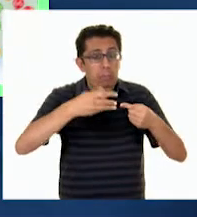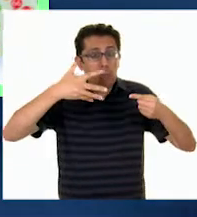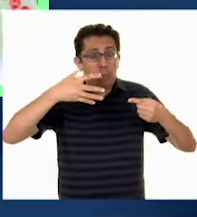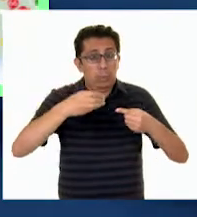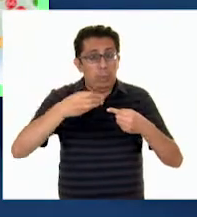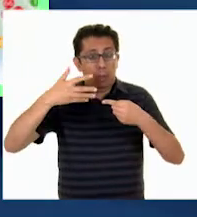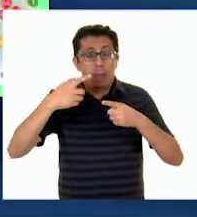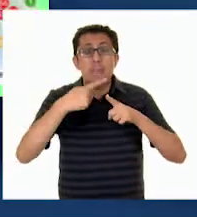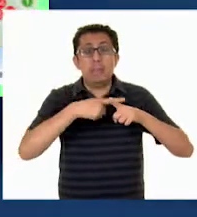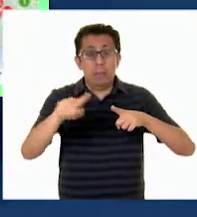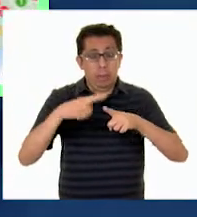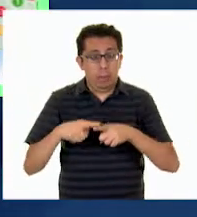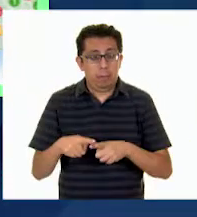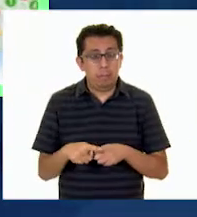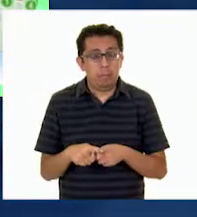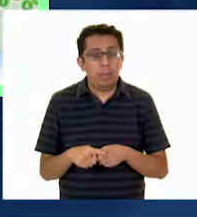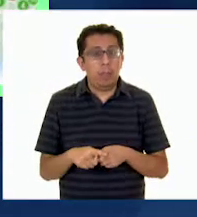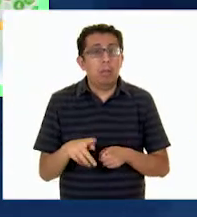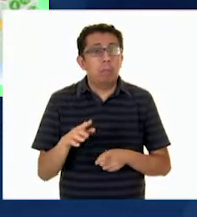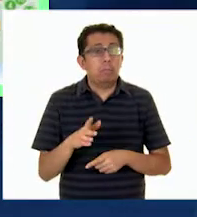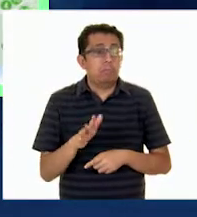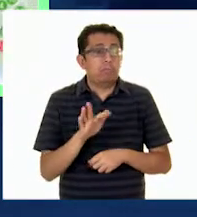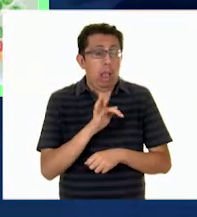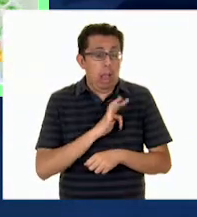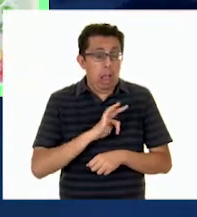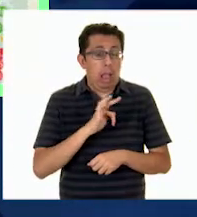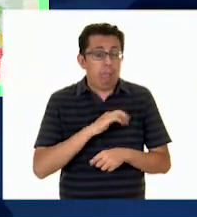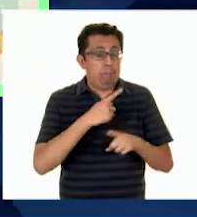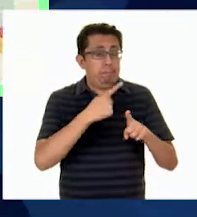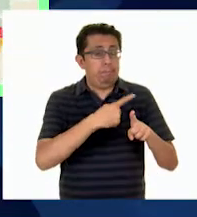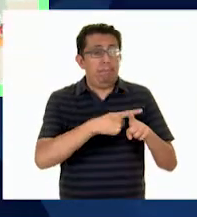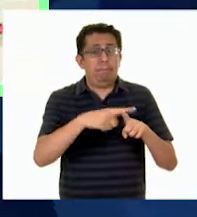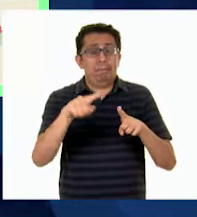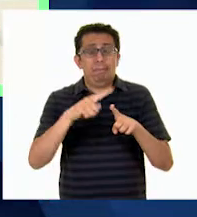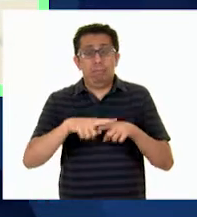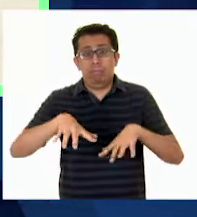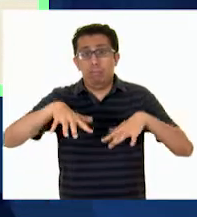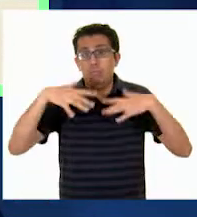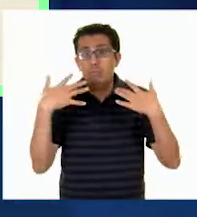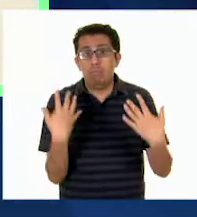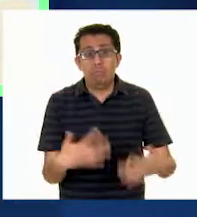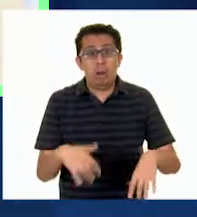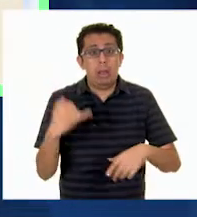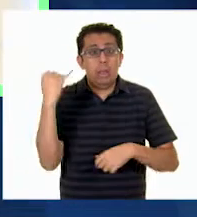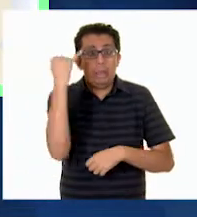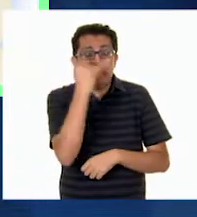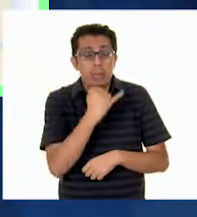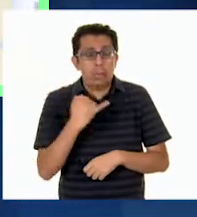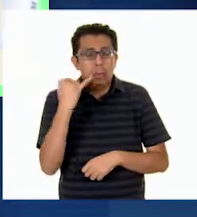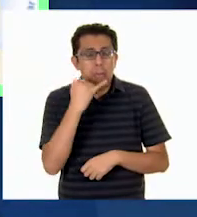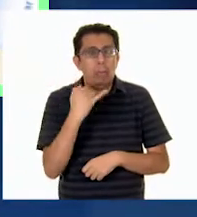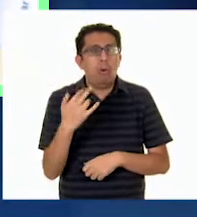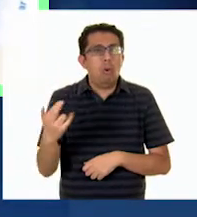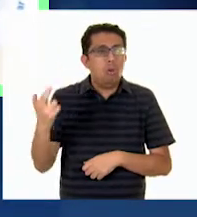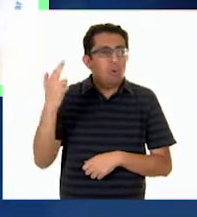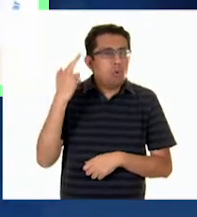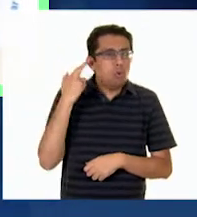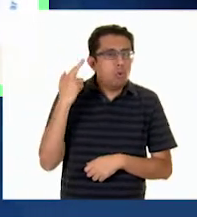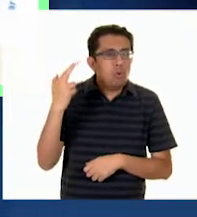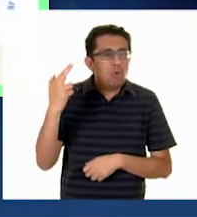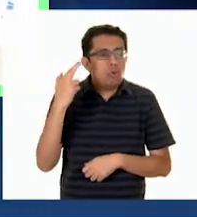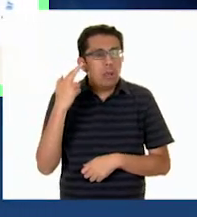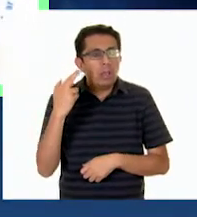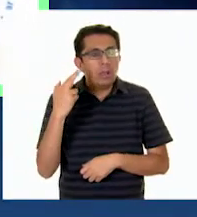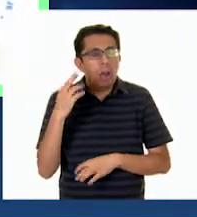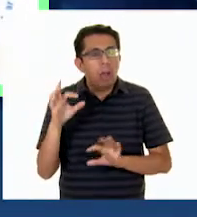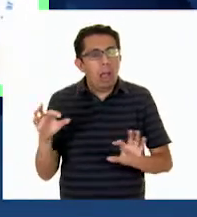Entonces, podríamos hablar de un universo extraordinario en cuanto a sonoridad, como tú lo decías, en